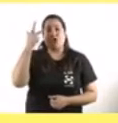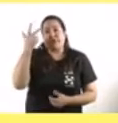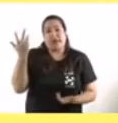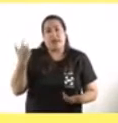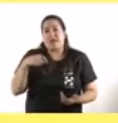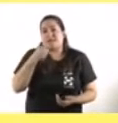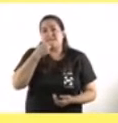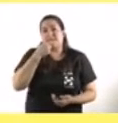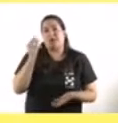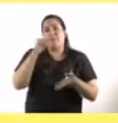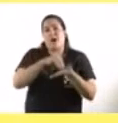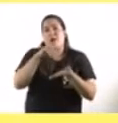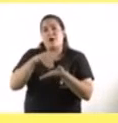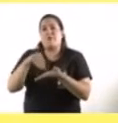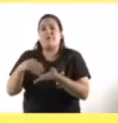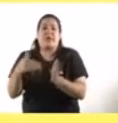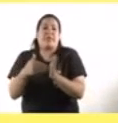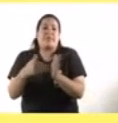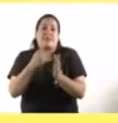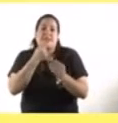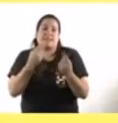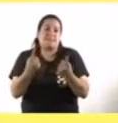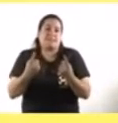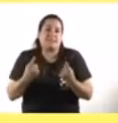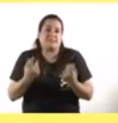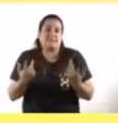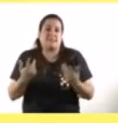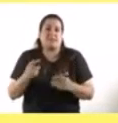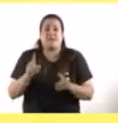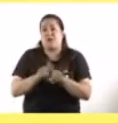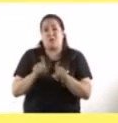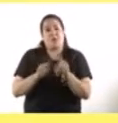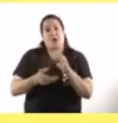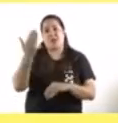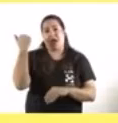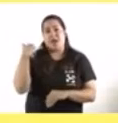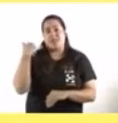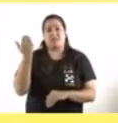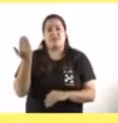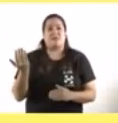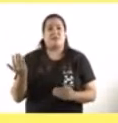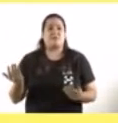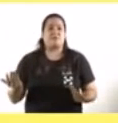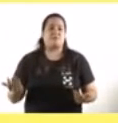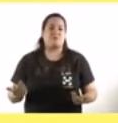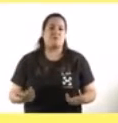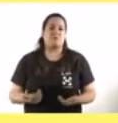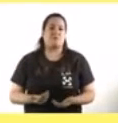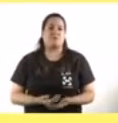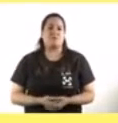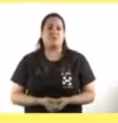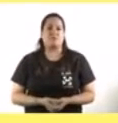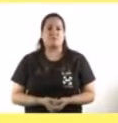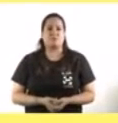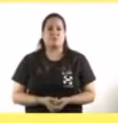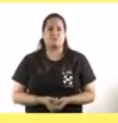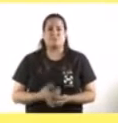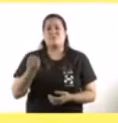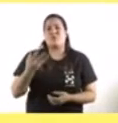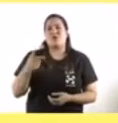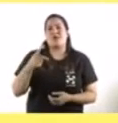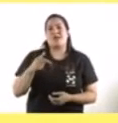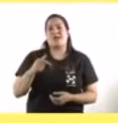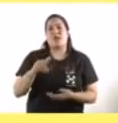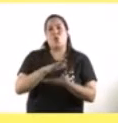medida que esto sea necesario, como lo hicimos en su oportunidad, en particular también porque la nueva